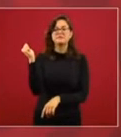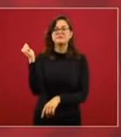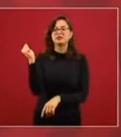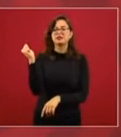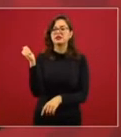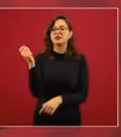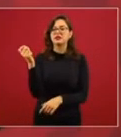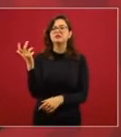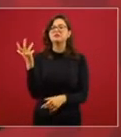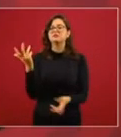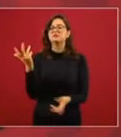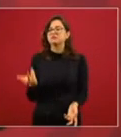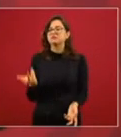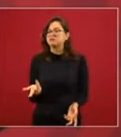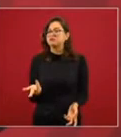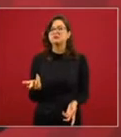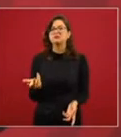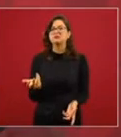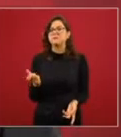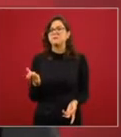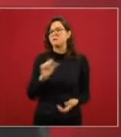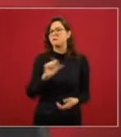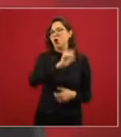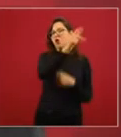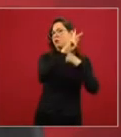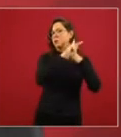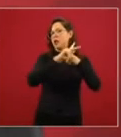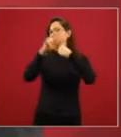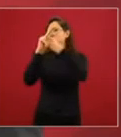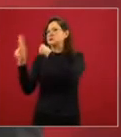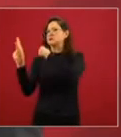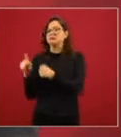así en otros países